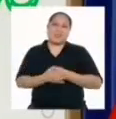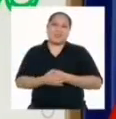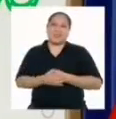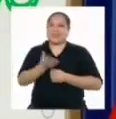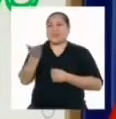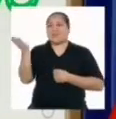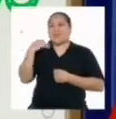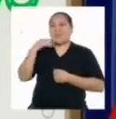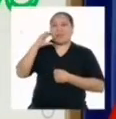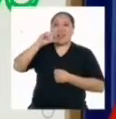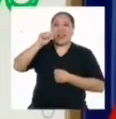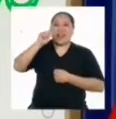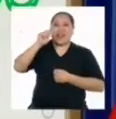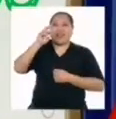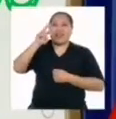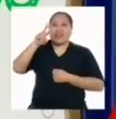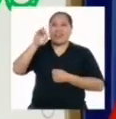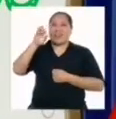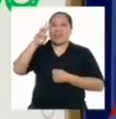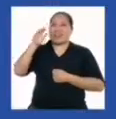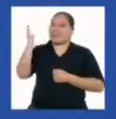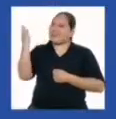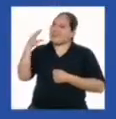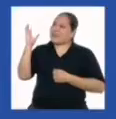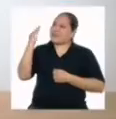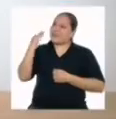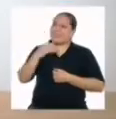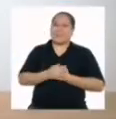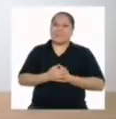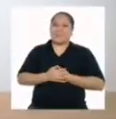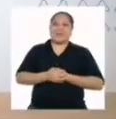Vamos con Activarte. ¡Adelante, Shinichi!